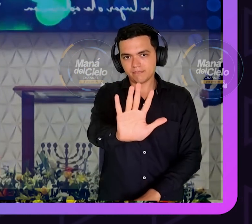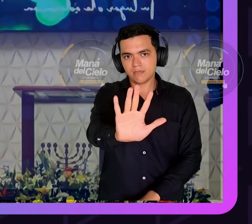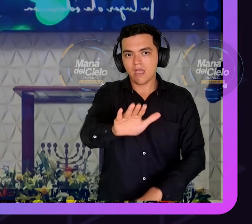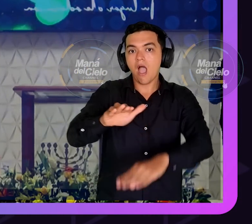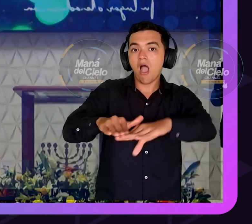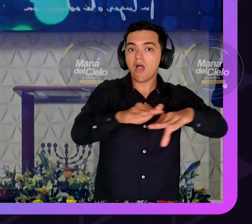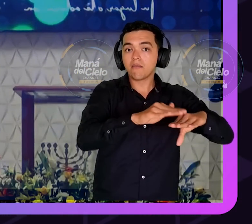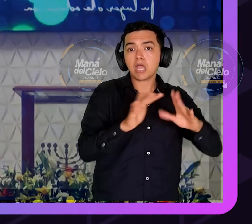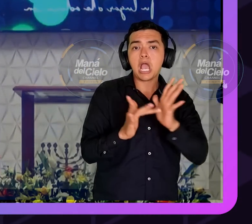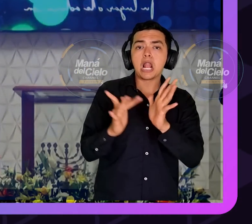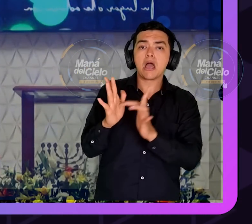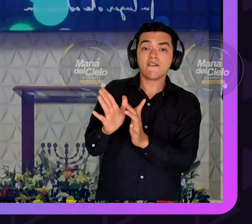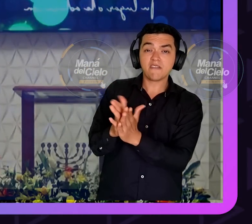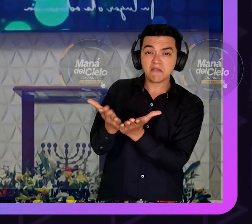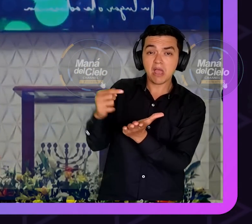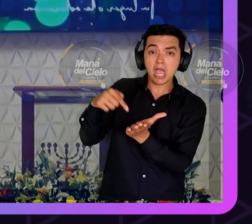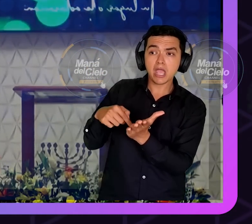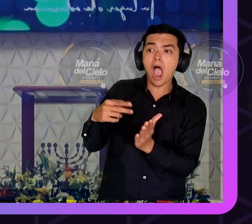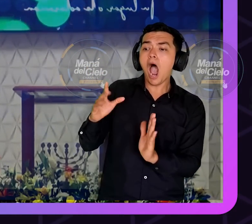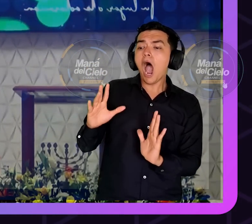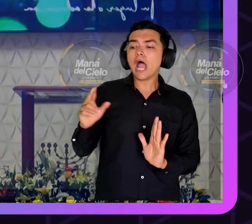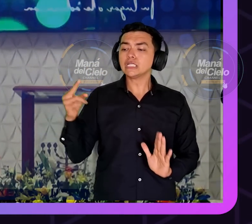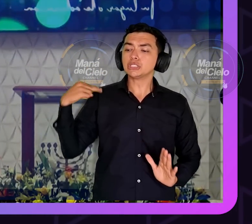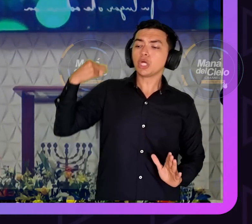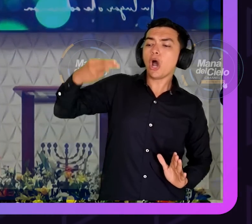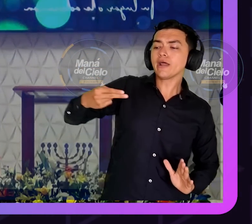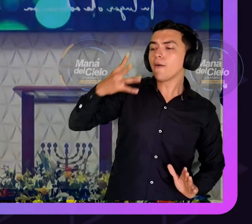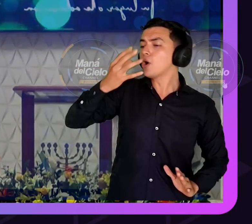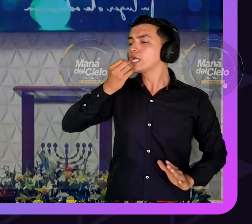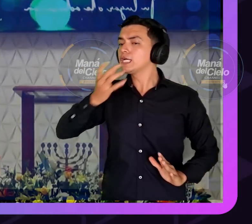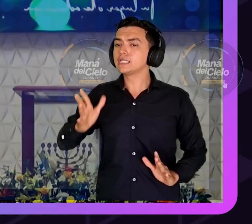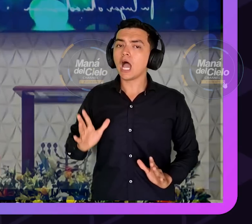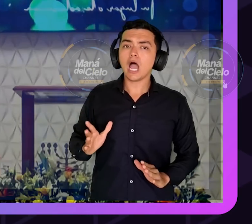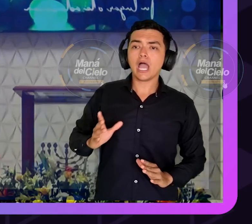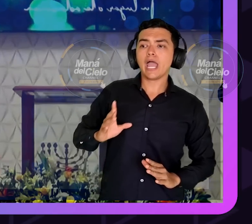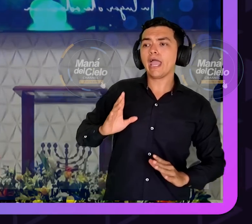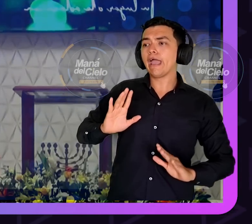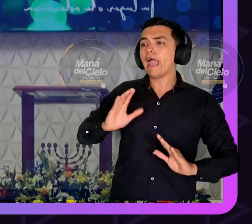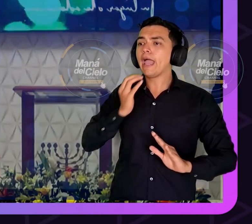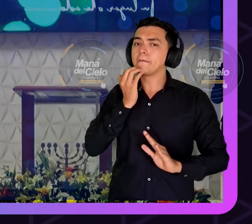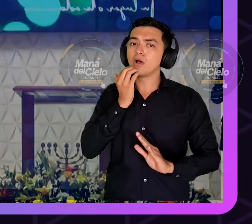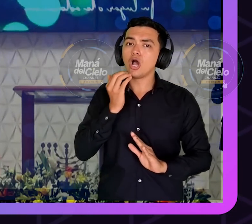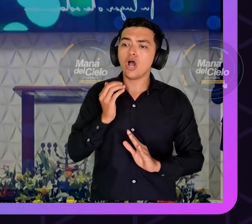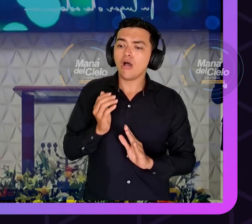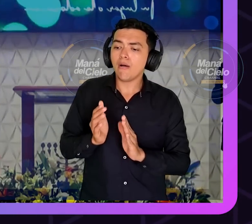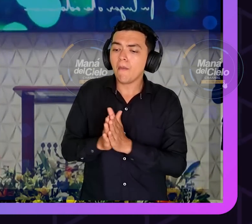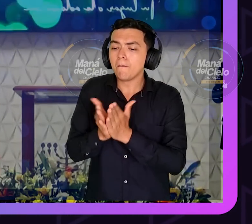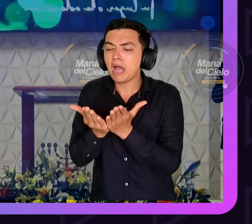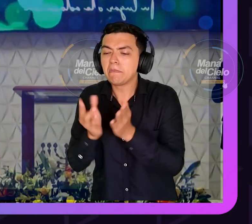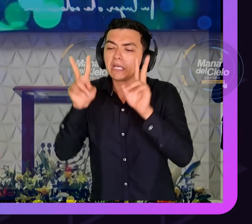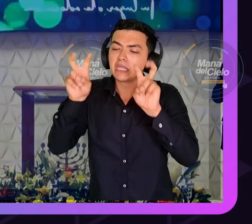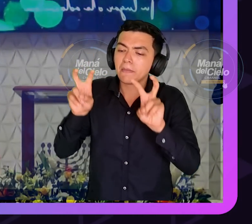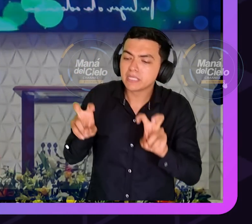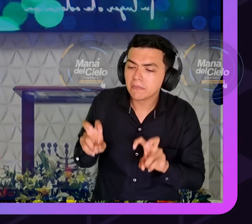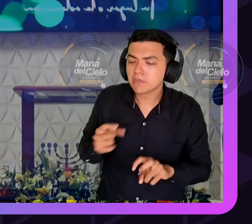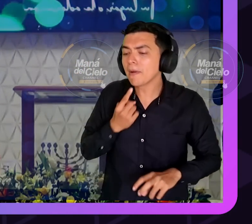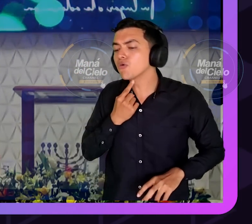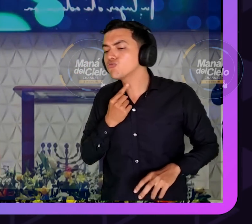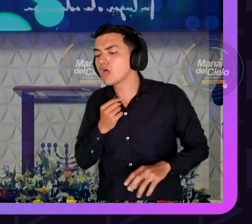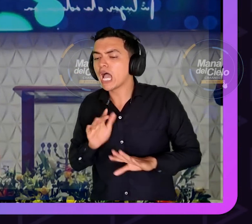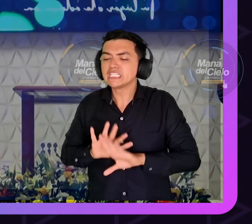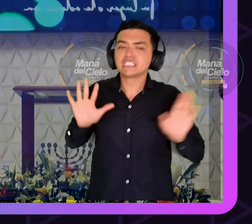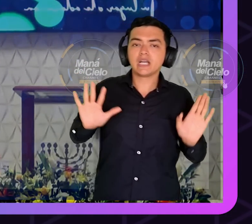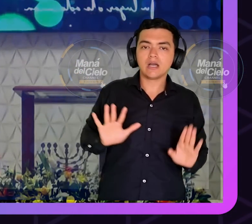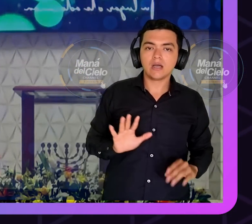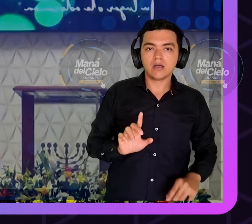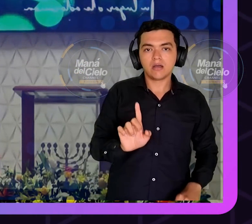la Biblia es la palabra de Dios y lo puede probar cuando tú estés dispuesto a examinarlo pero tú tienes que salir ahí